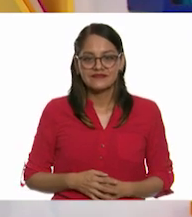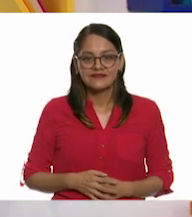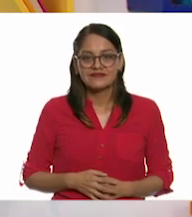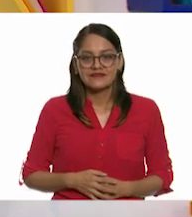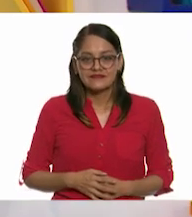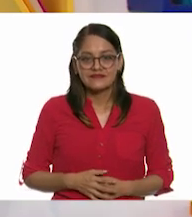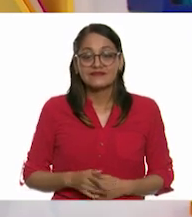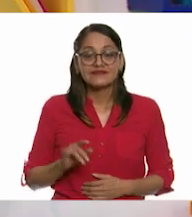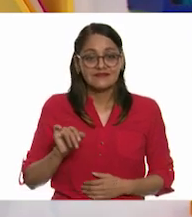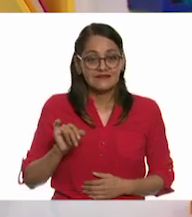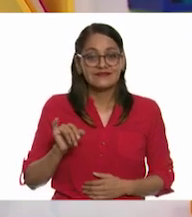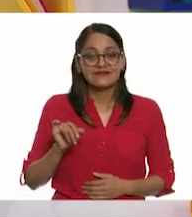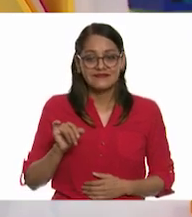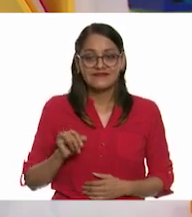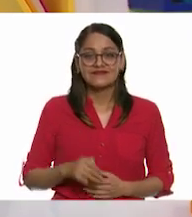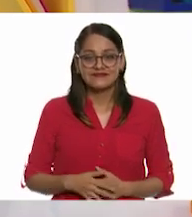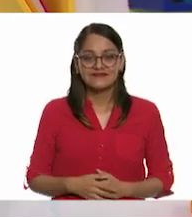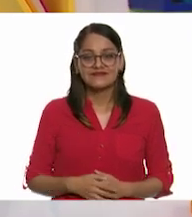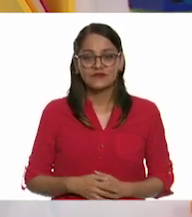Sí.